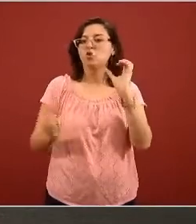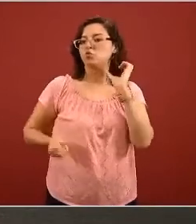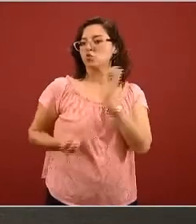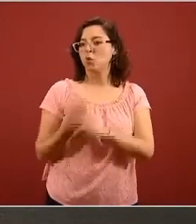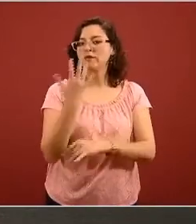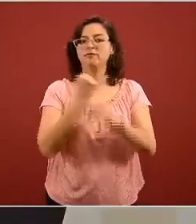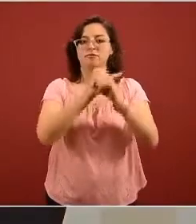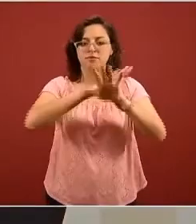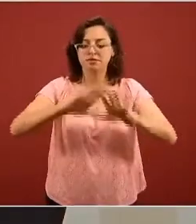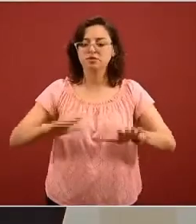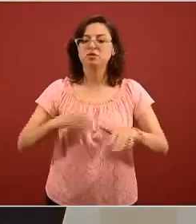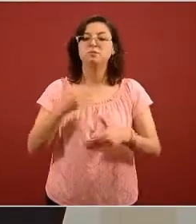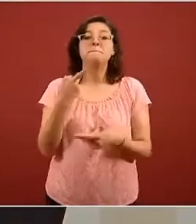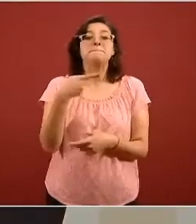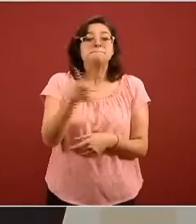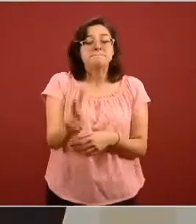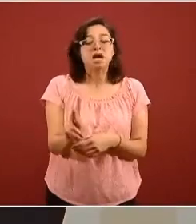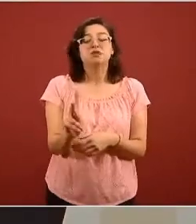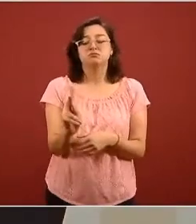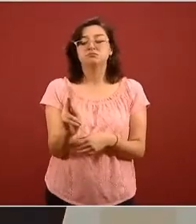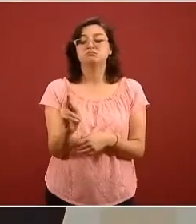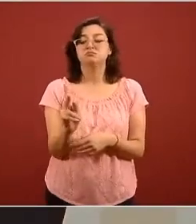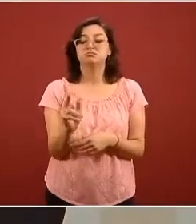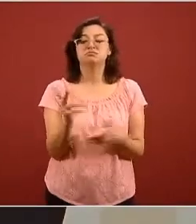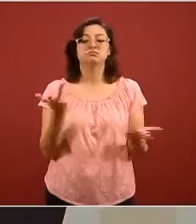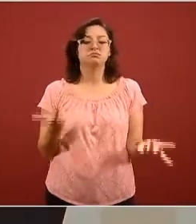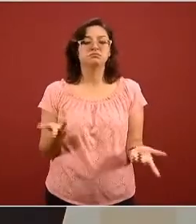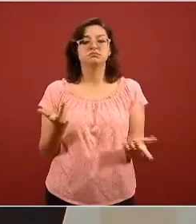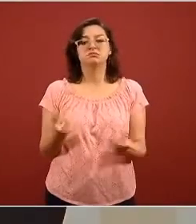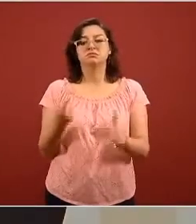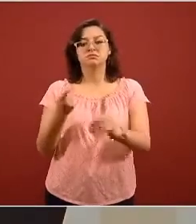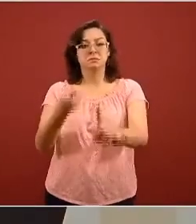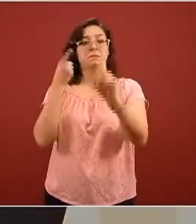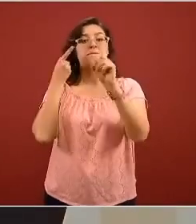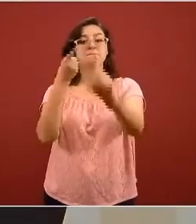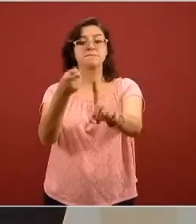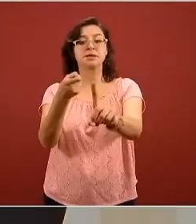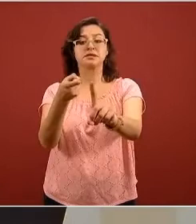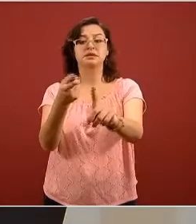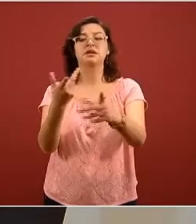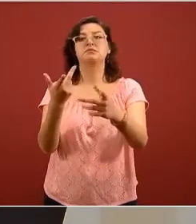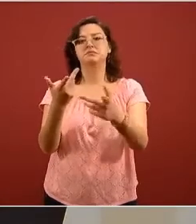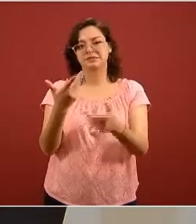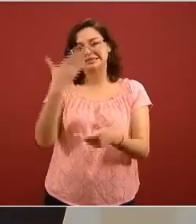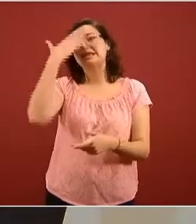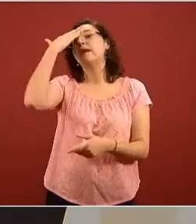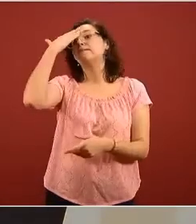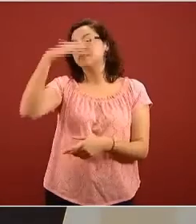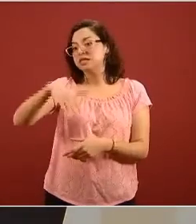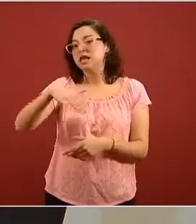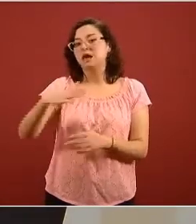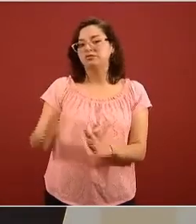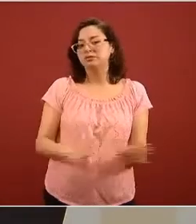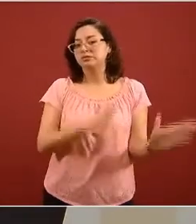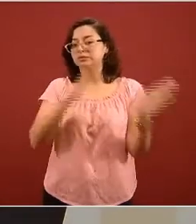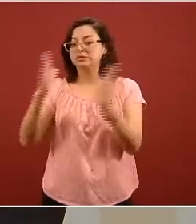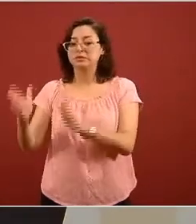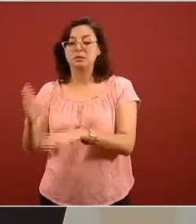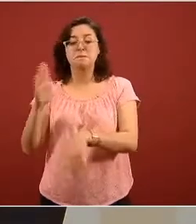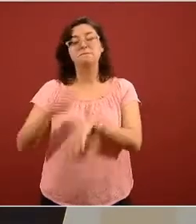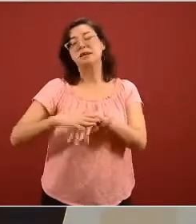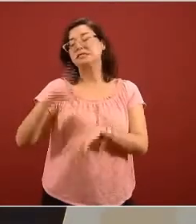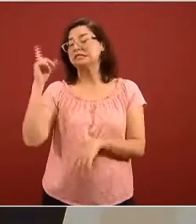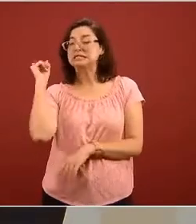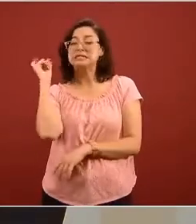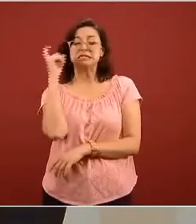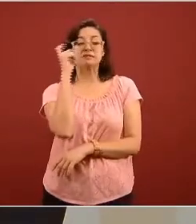pero está contemplado a la meta que nos pusimos desde el inicio conociendo el escenario más retador